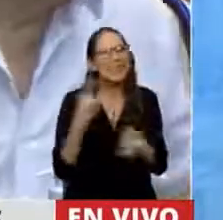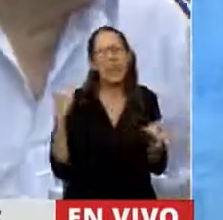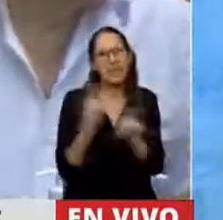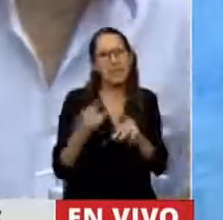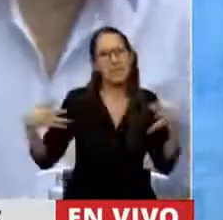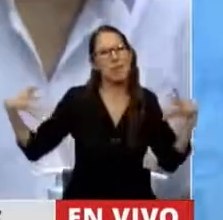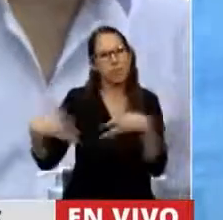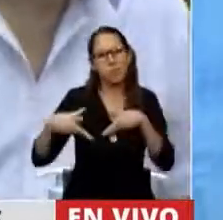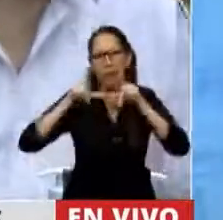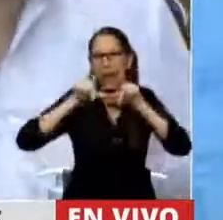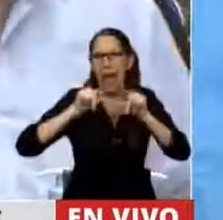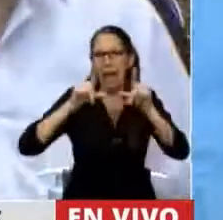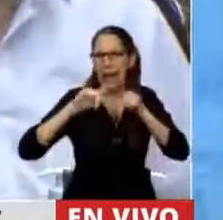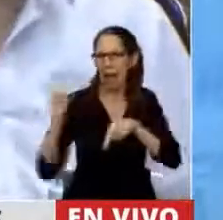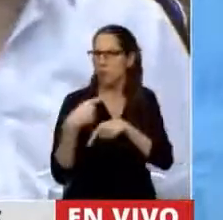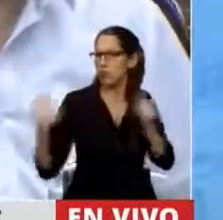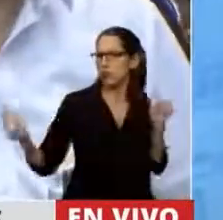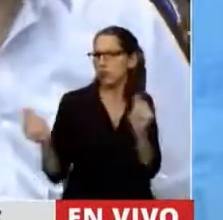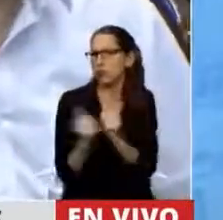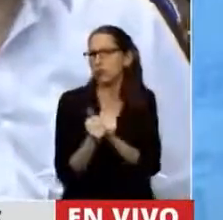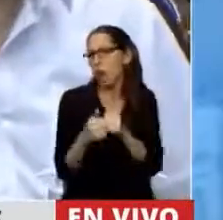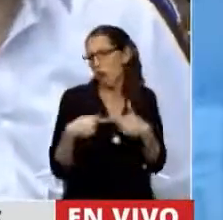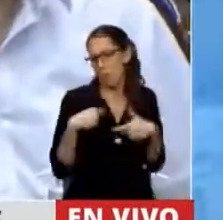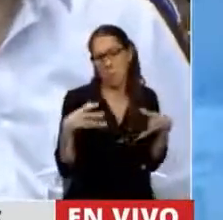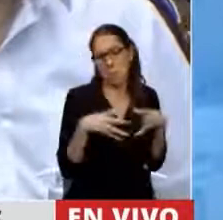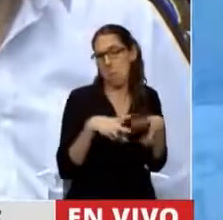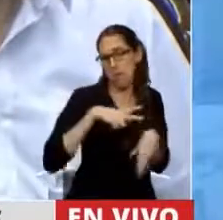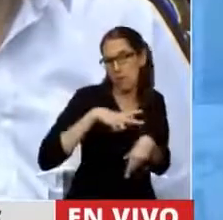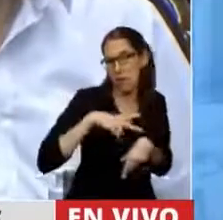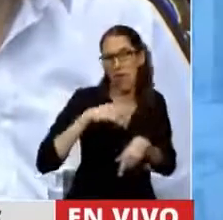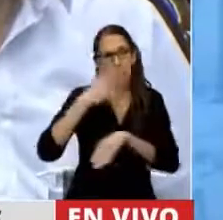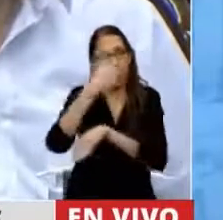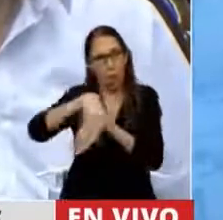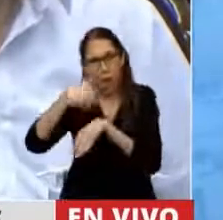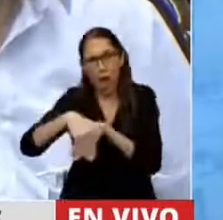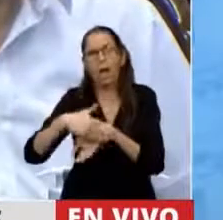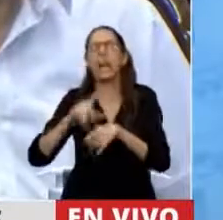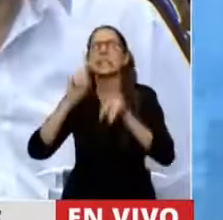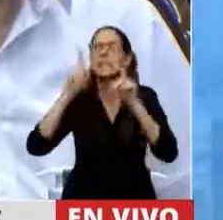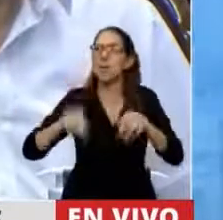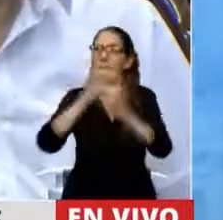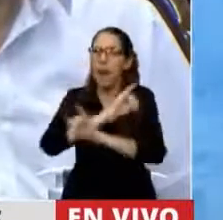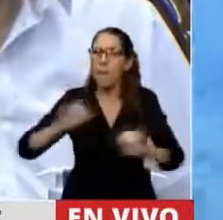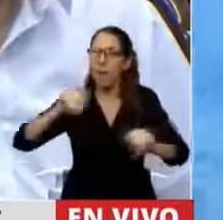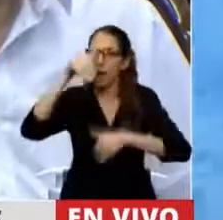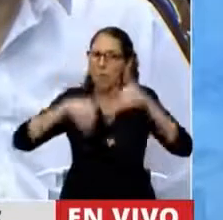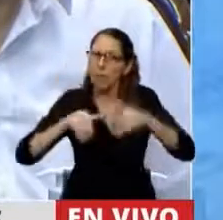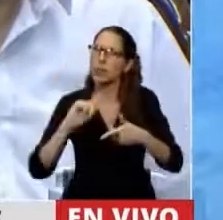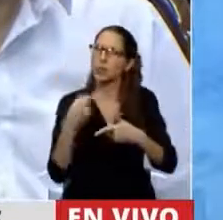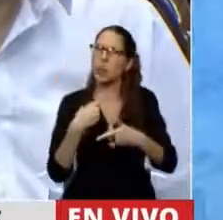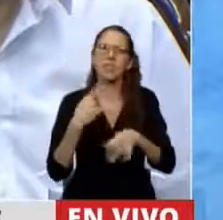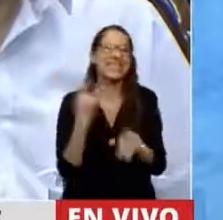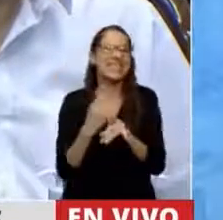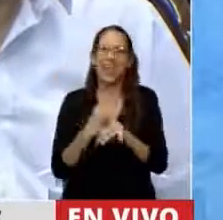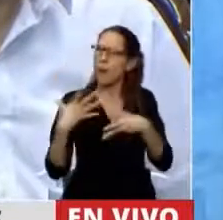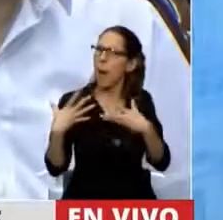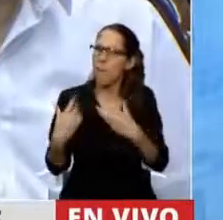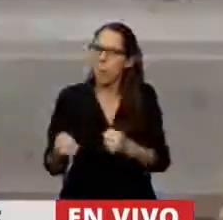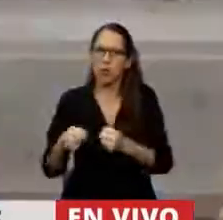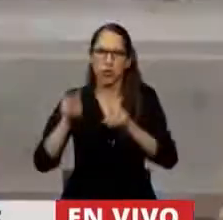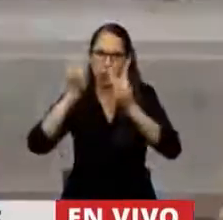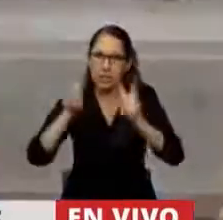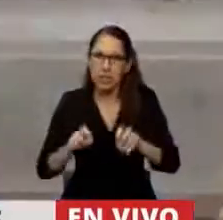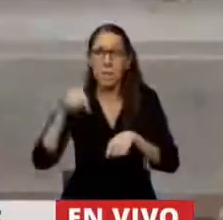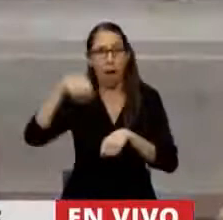calles, en nuestros ámbitos de militancia, lo hemos hecho también en las campañas electorales y aquí en el Congreso de manera coherente,